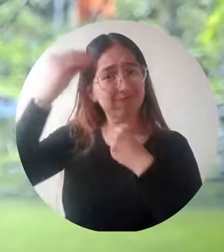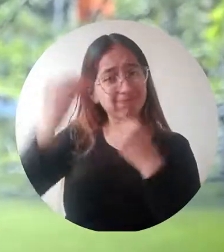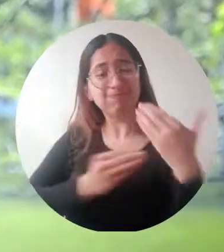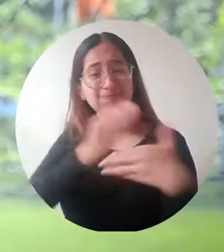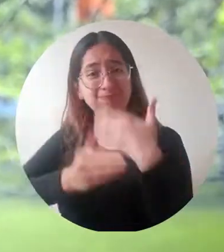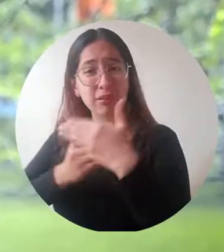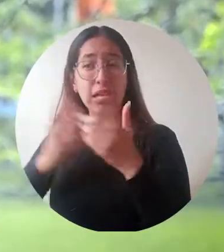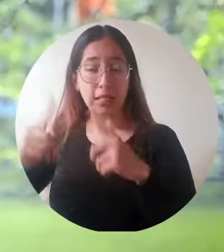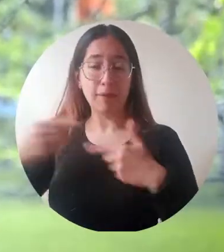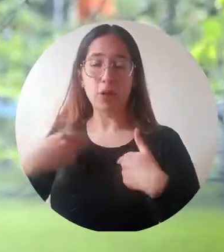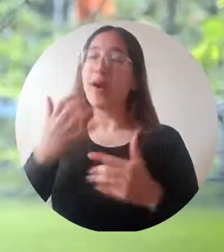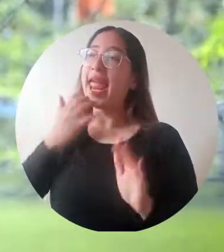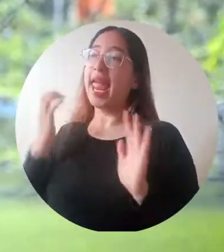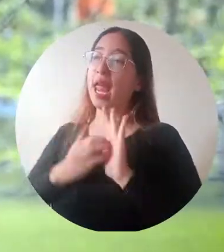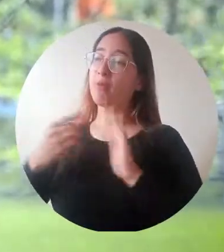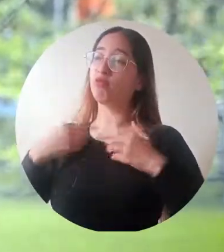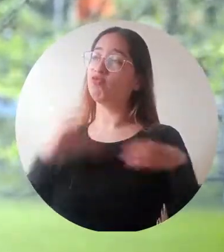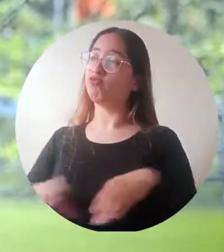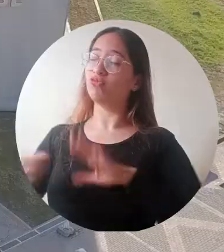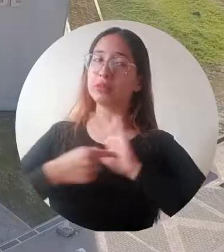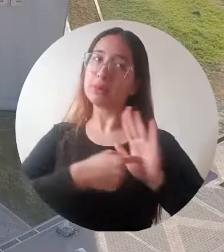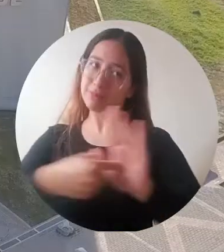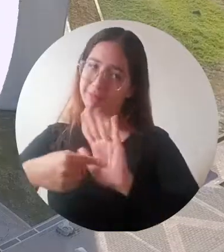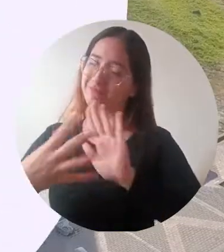ser ejemplo para otros.